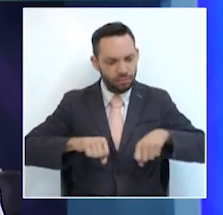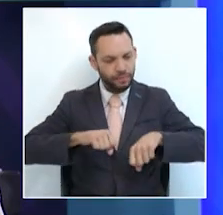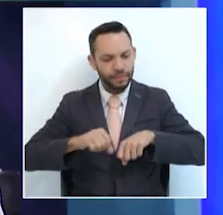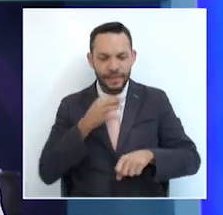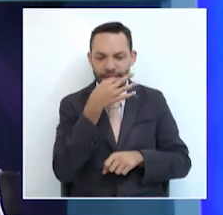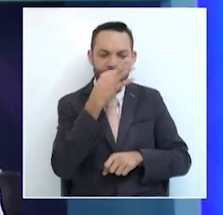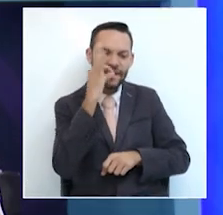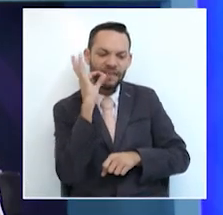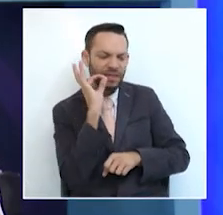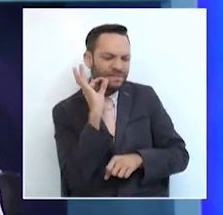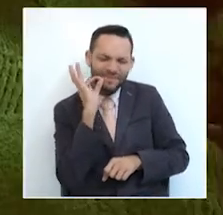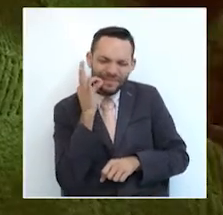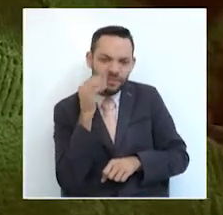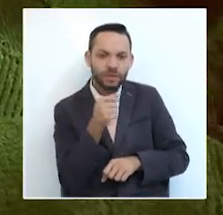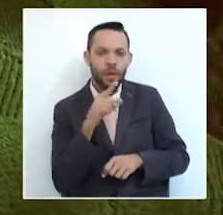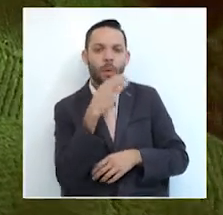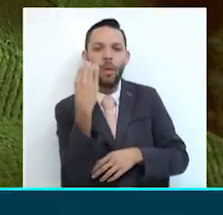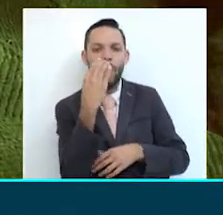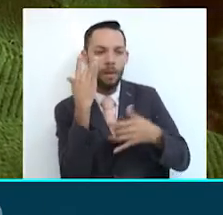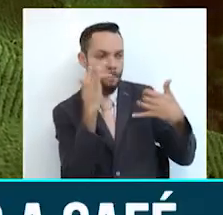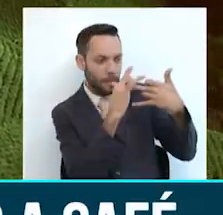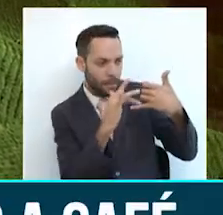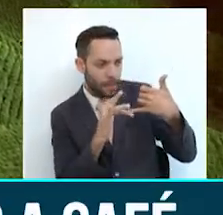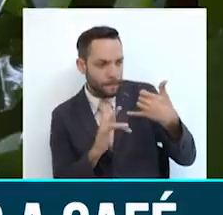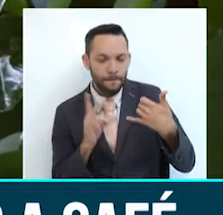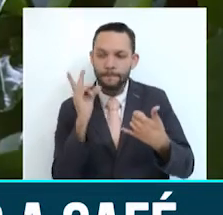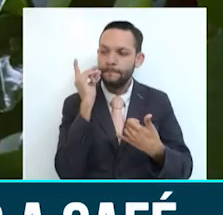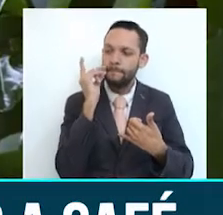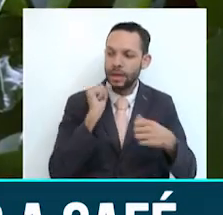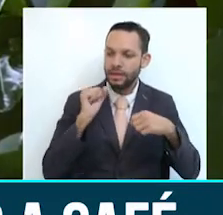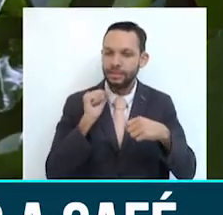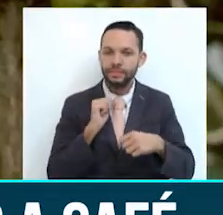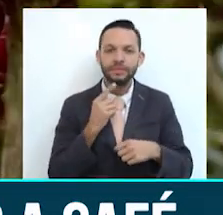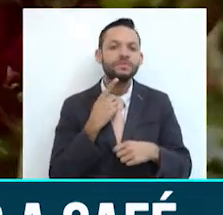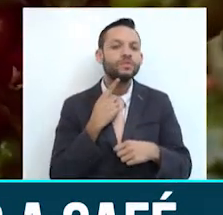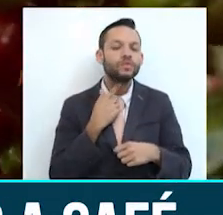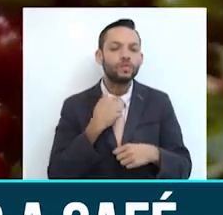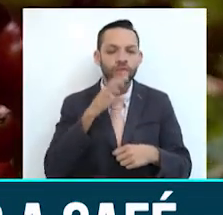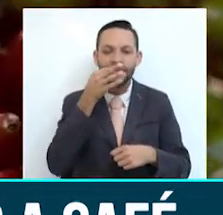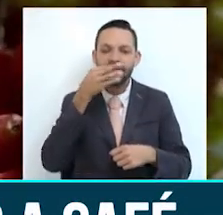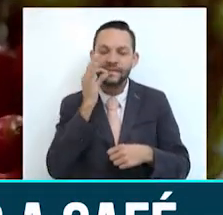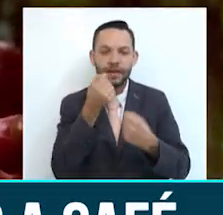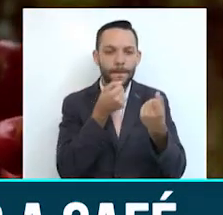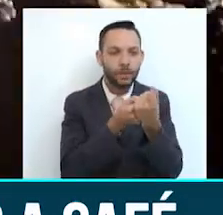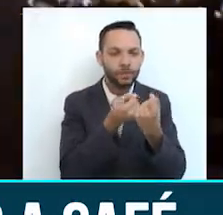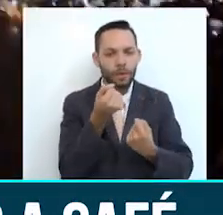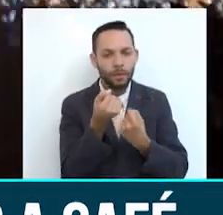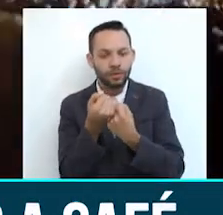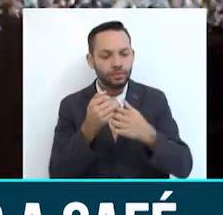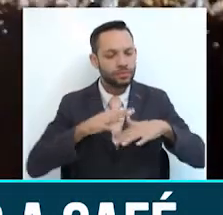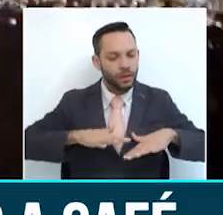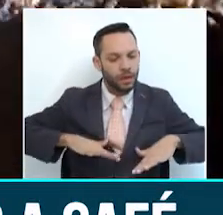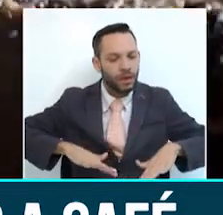café de Colombia. La ruta a Pereira con sabor a café es el primer año como un apoyo a los productores y comercializadores de cafés